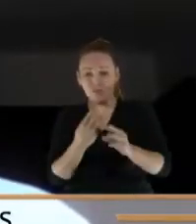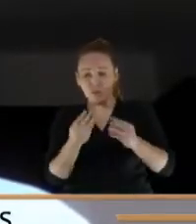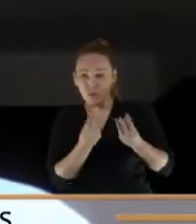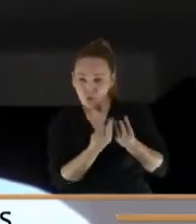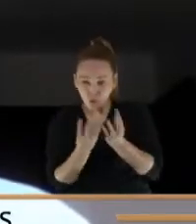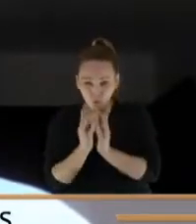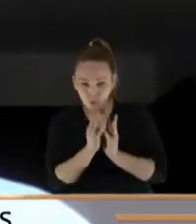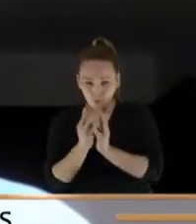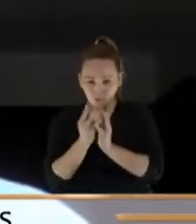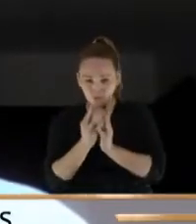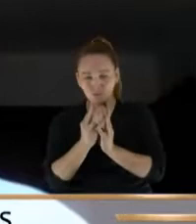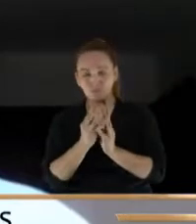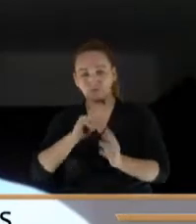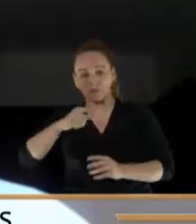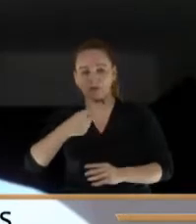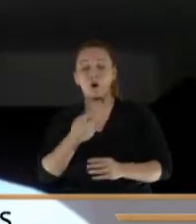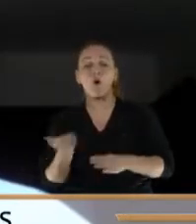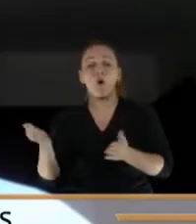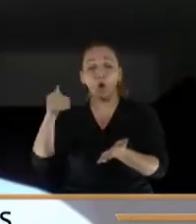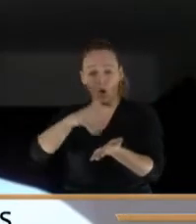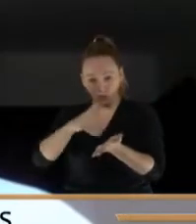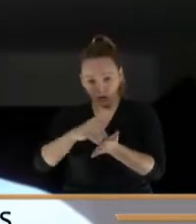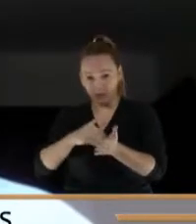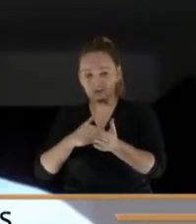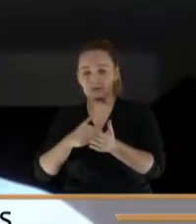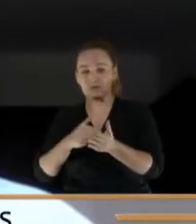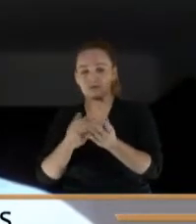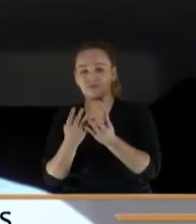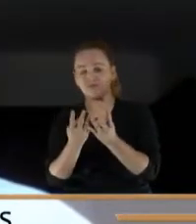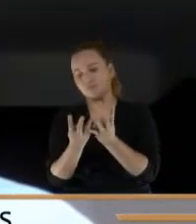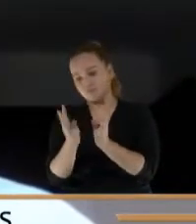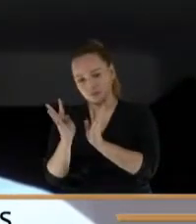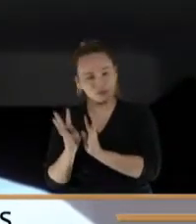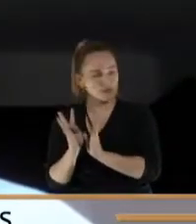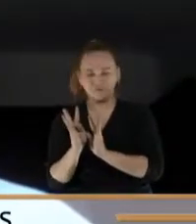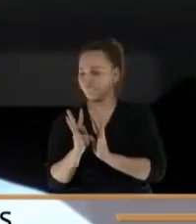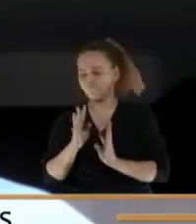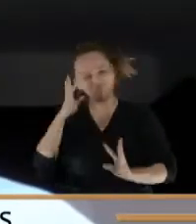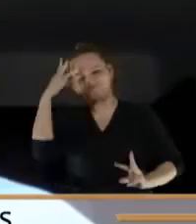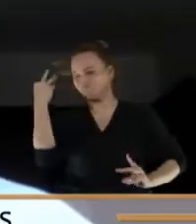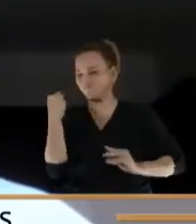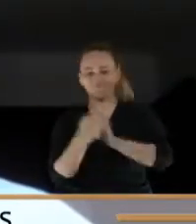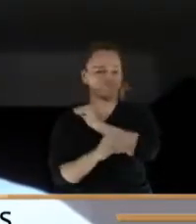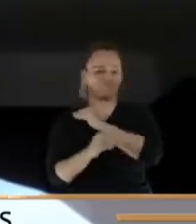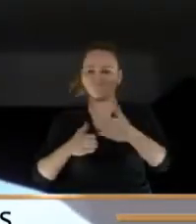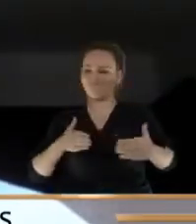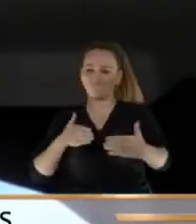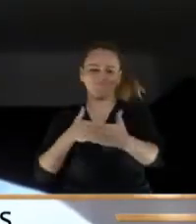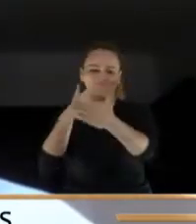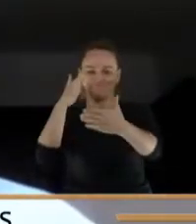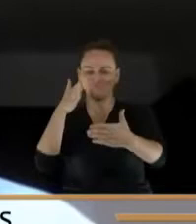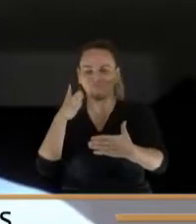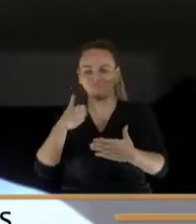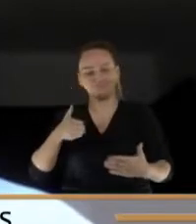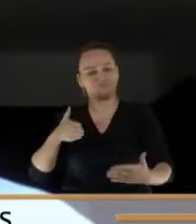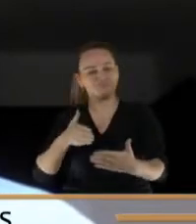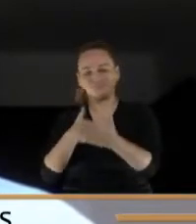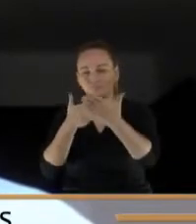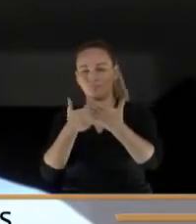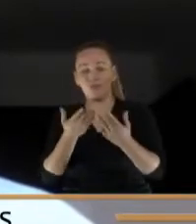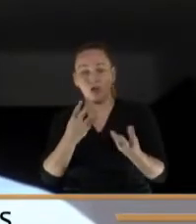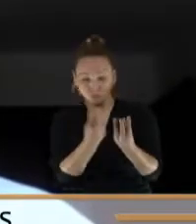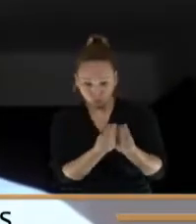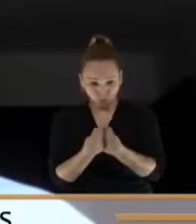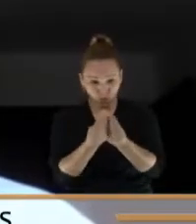lo revivieron en el Senado, y me parece que eso va en contravida de la transparencia, convirtiendo a los